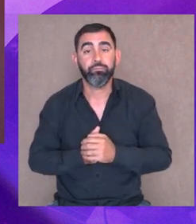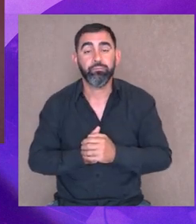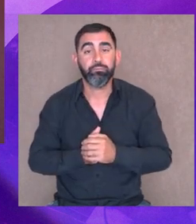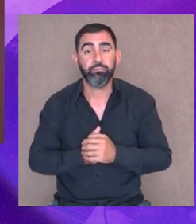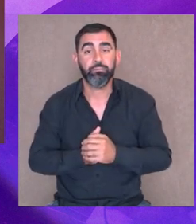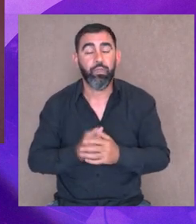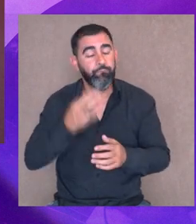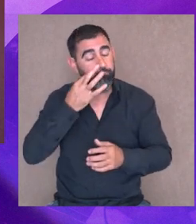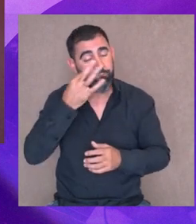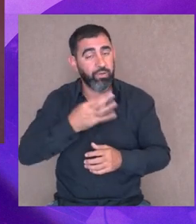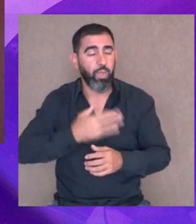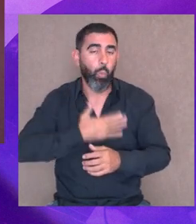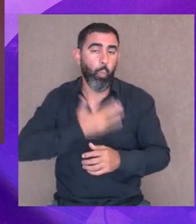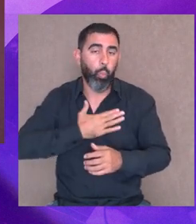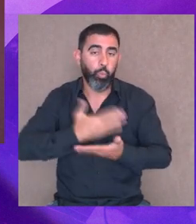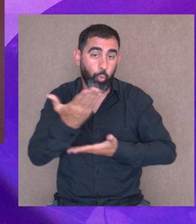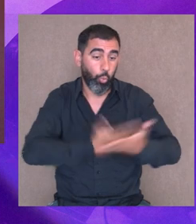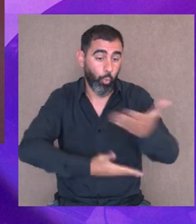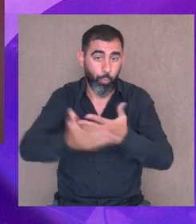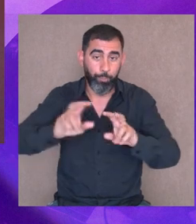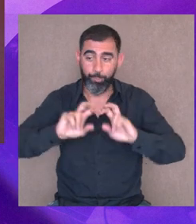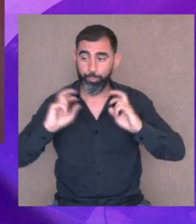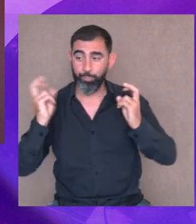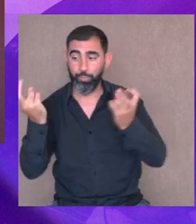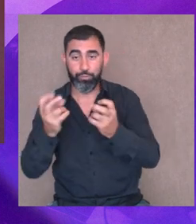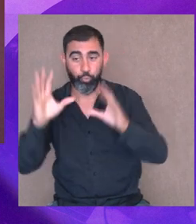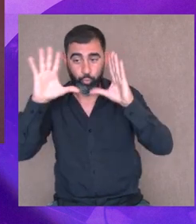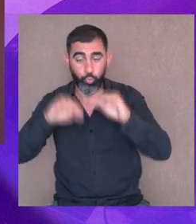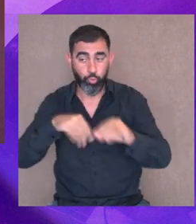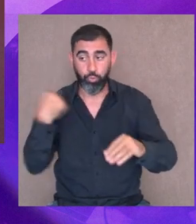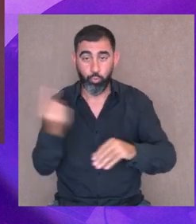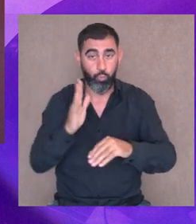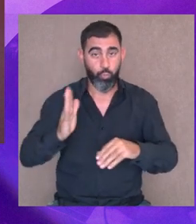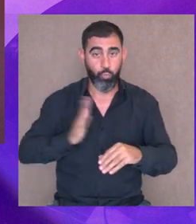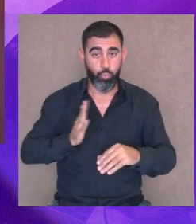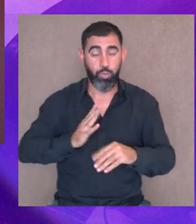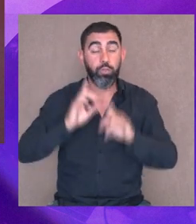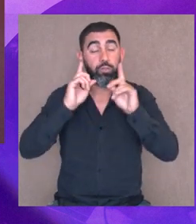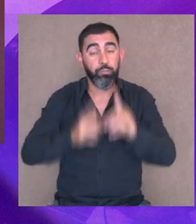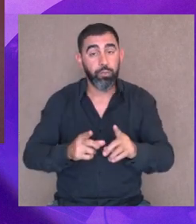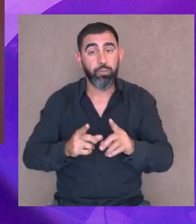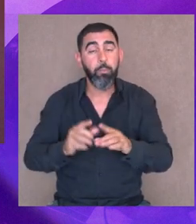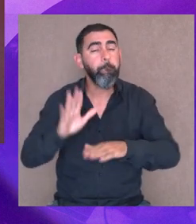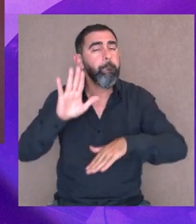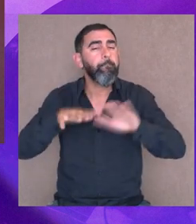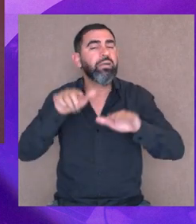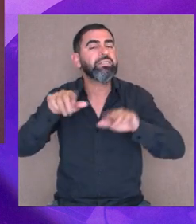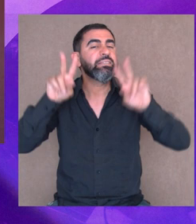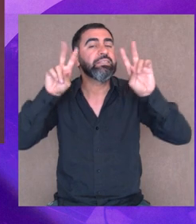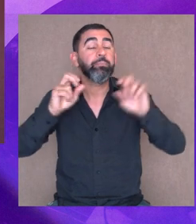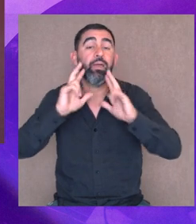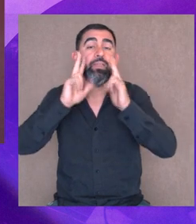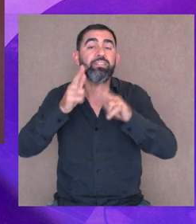realmente es un gustazo haber compartido este rato con ustedes y sobre todo esto que